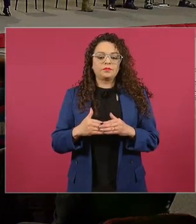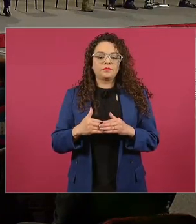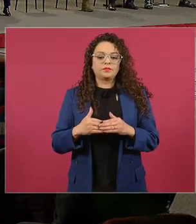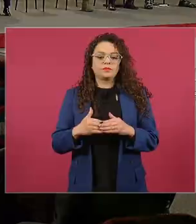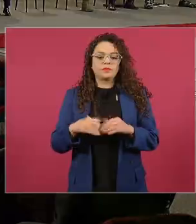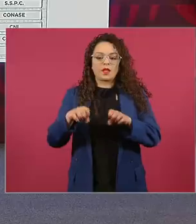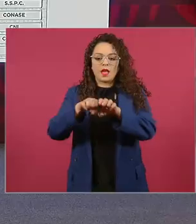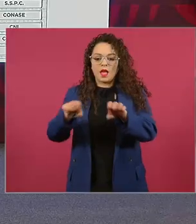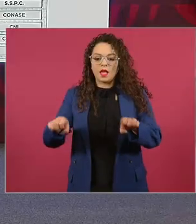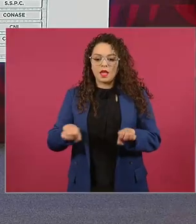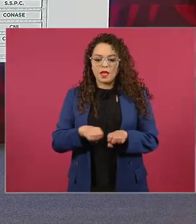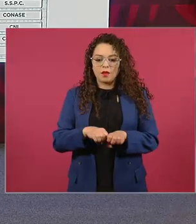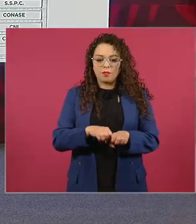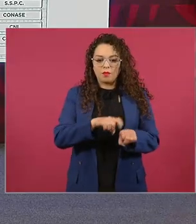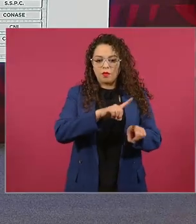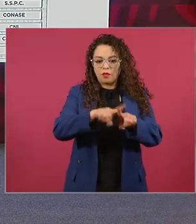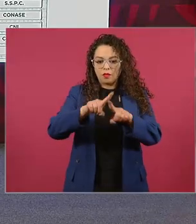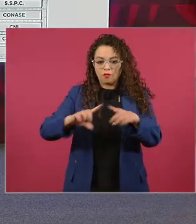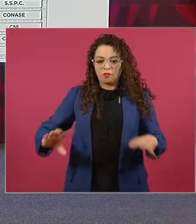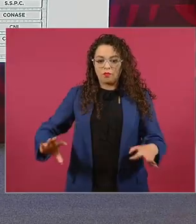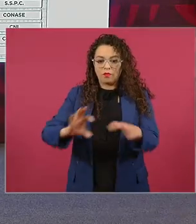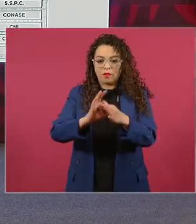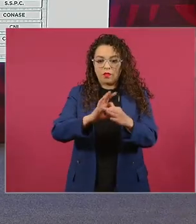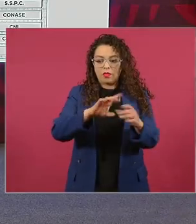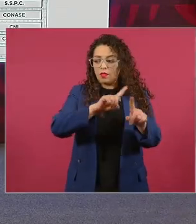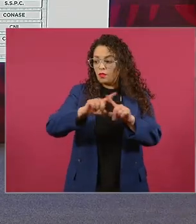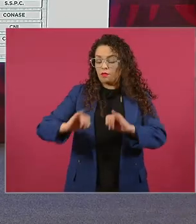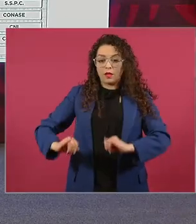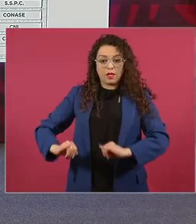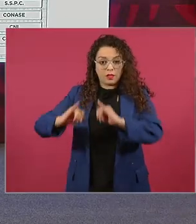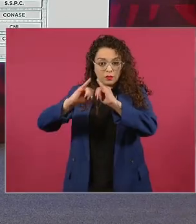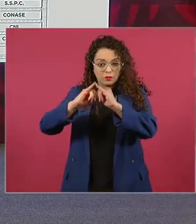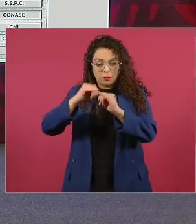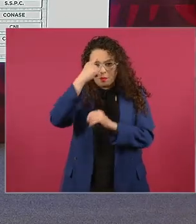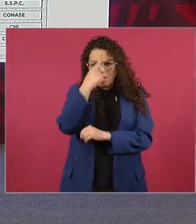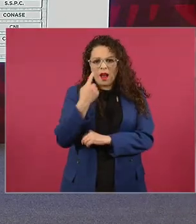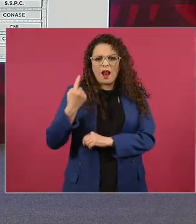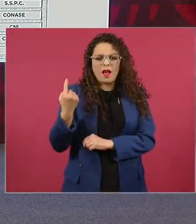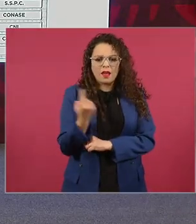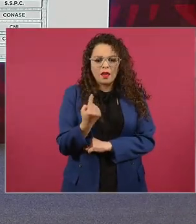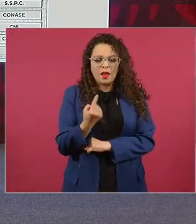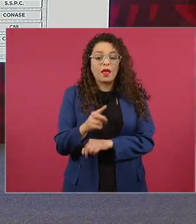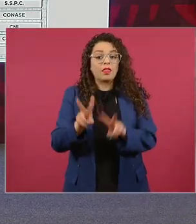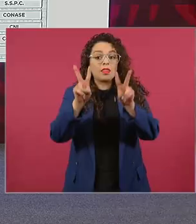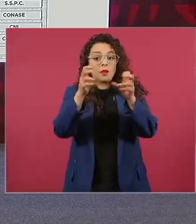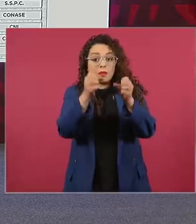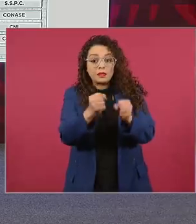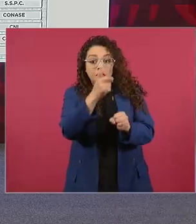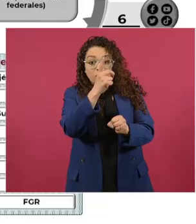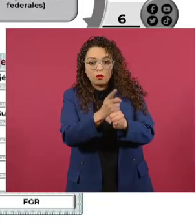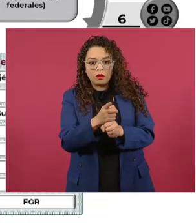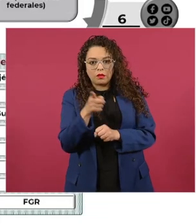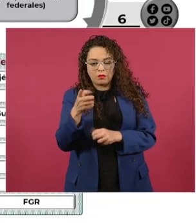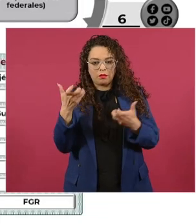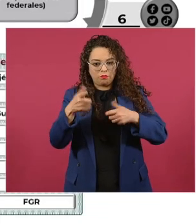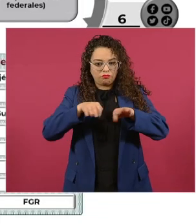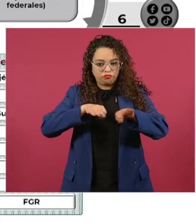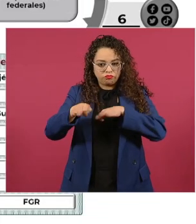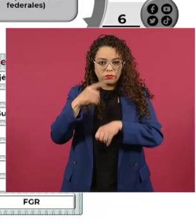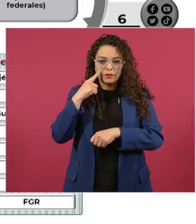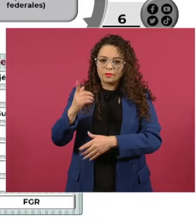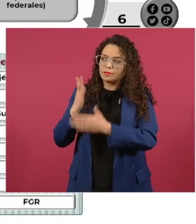se integran con todas las dependencias que participan en el ámbito de la seguridad, que están